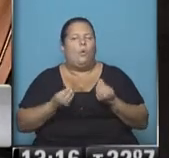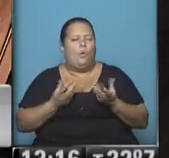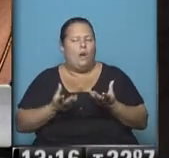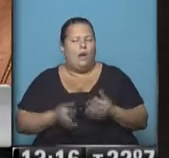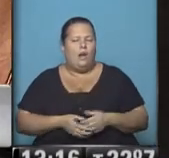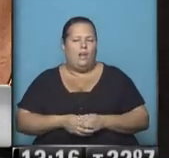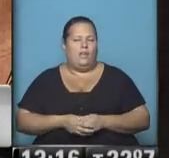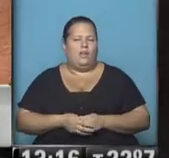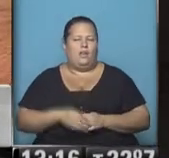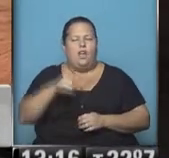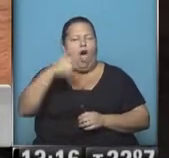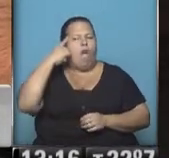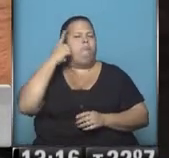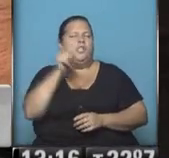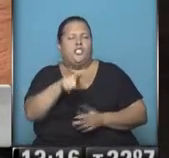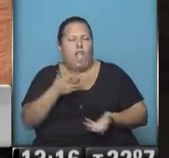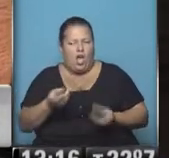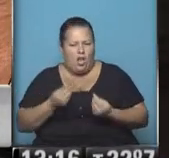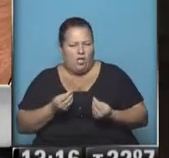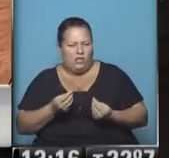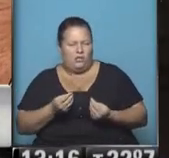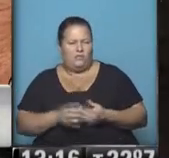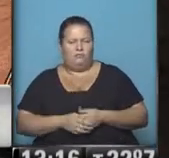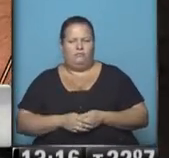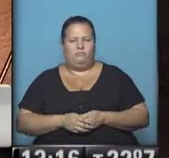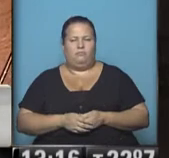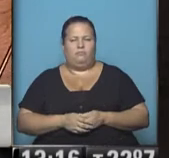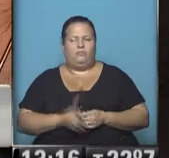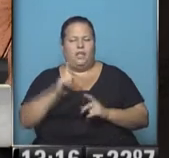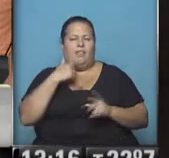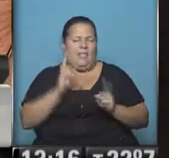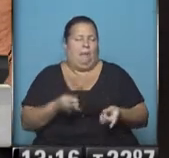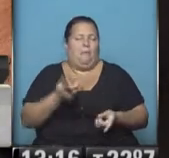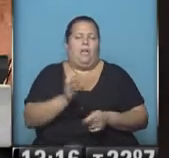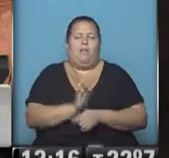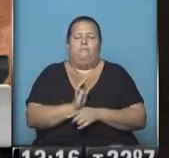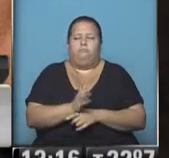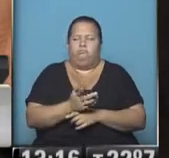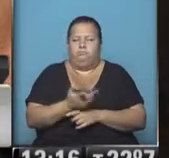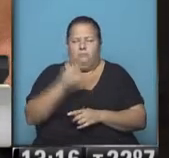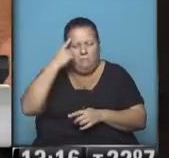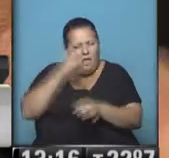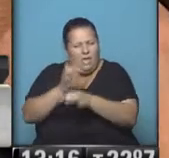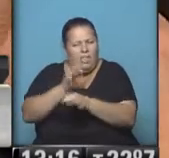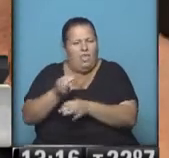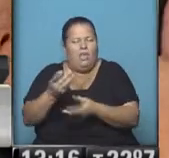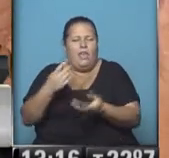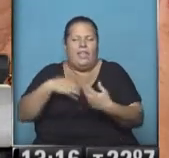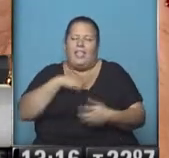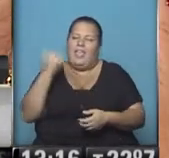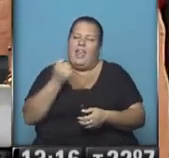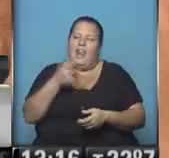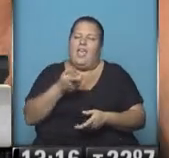es este criterio, inclusive hasta pedagógico, hasta querer